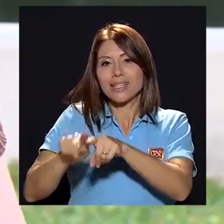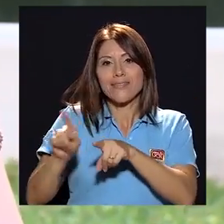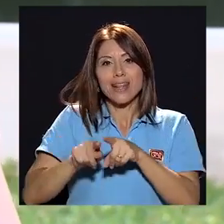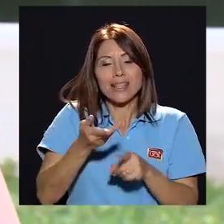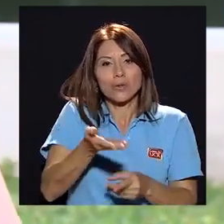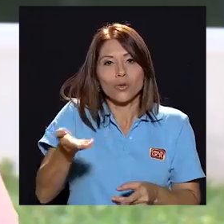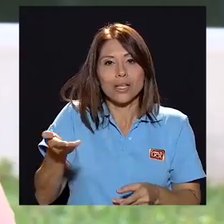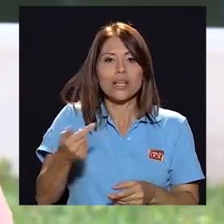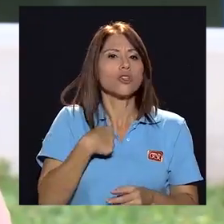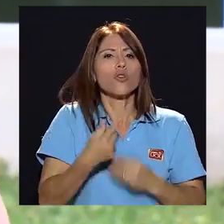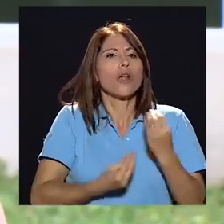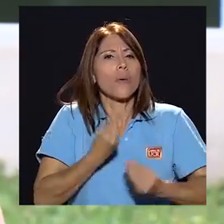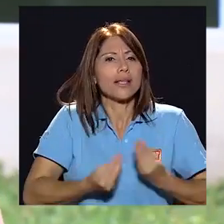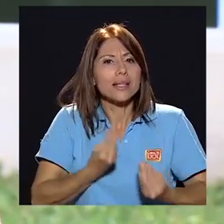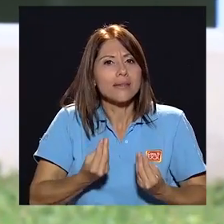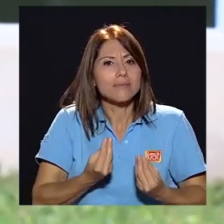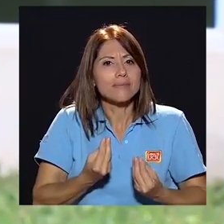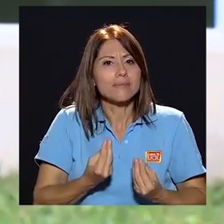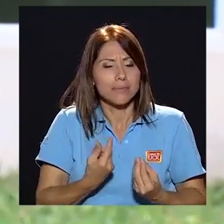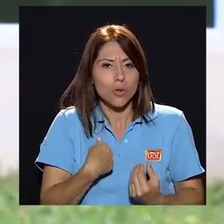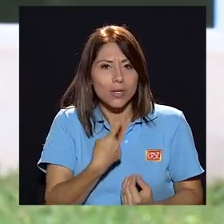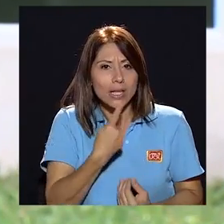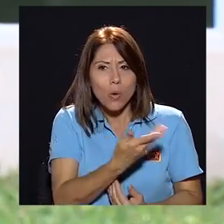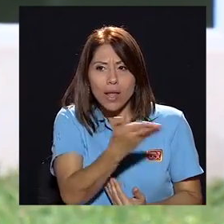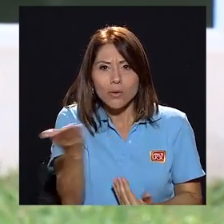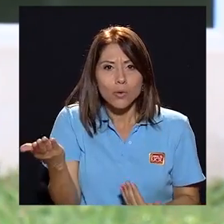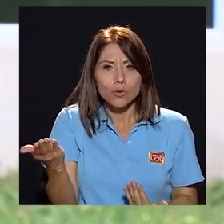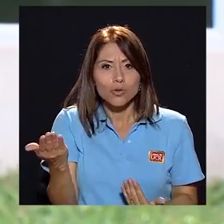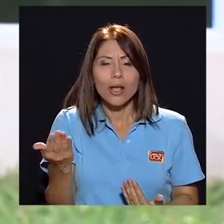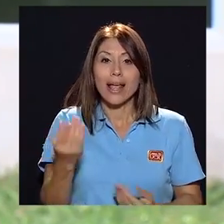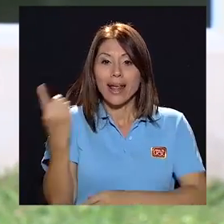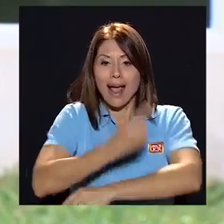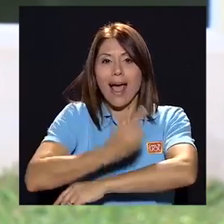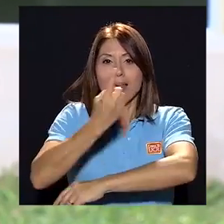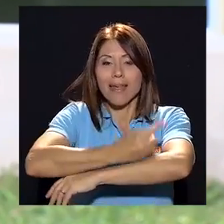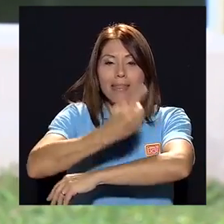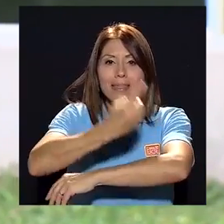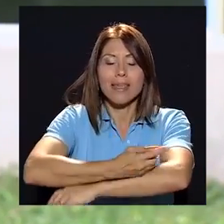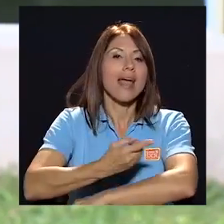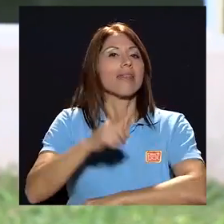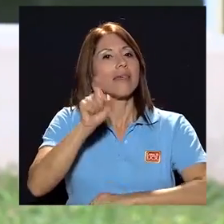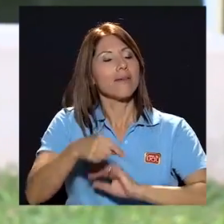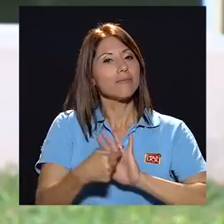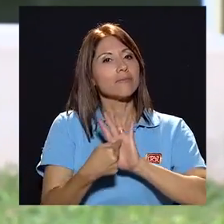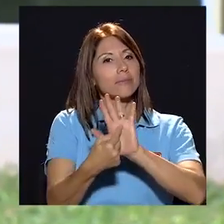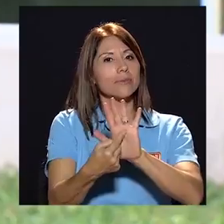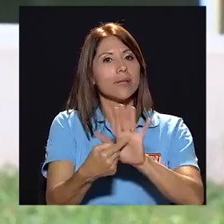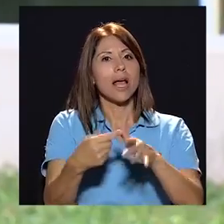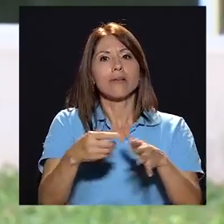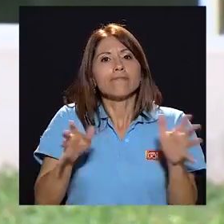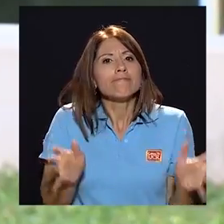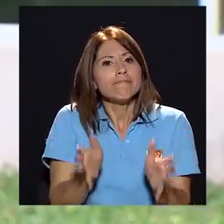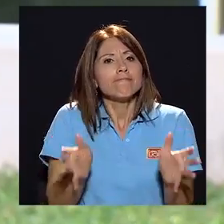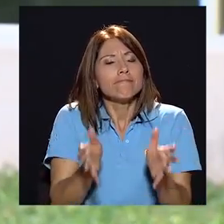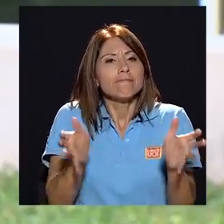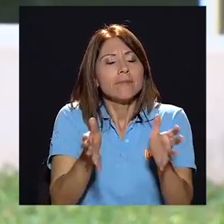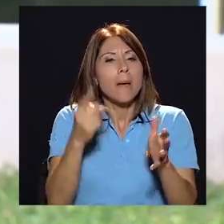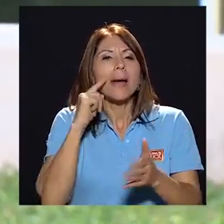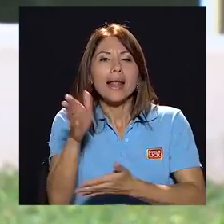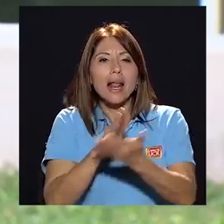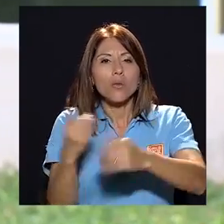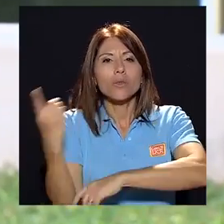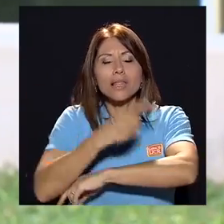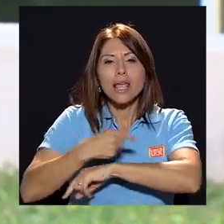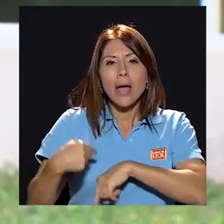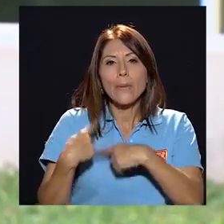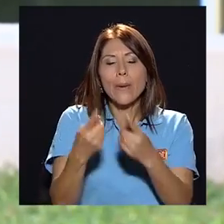otros órganos. ¿Qué voy a hacer yo? Pues, yo les he dicho a todos, dar cada día más la idea y crear un ruido para